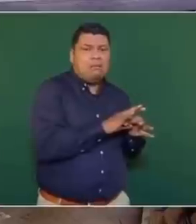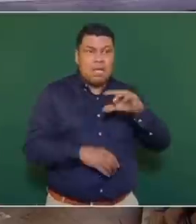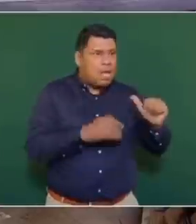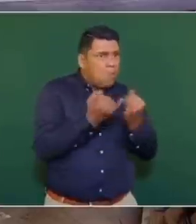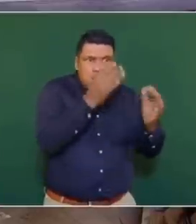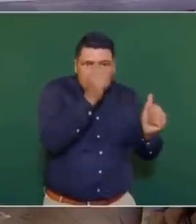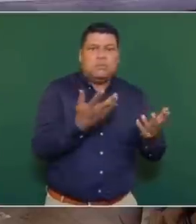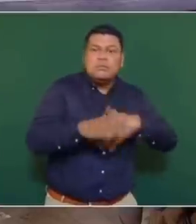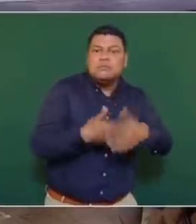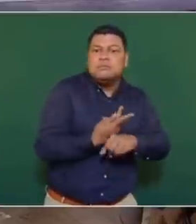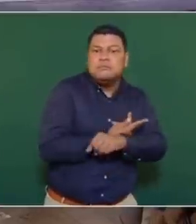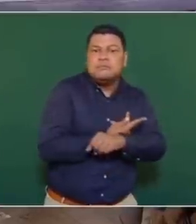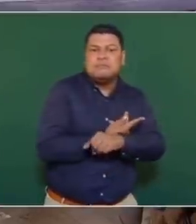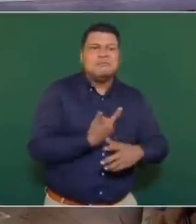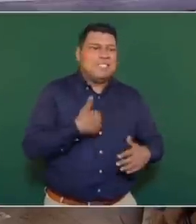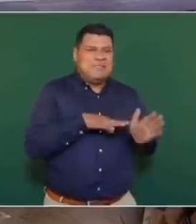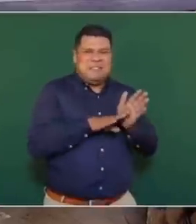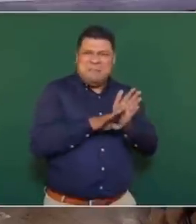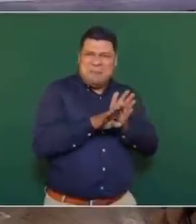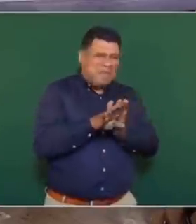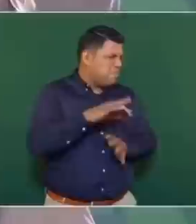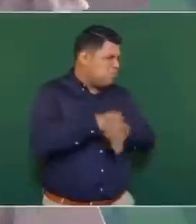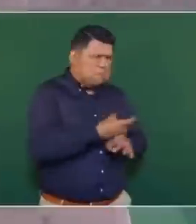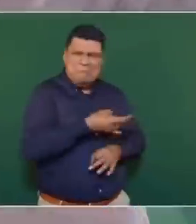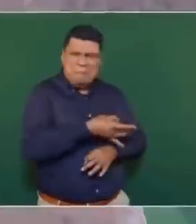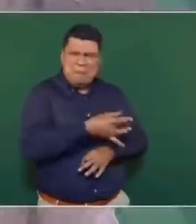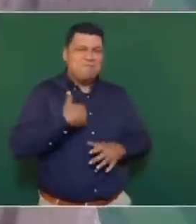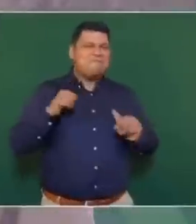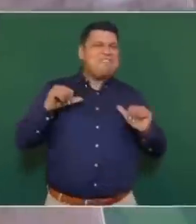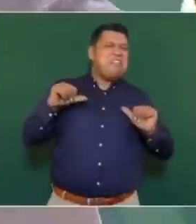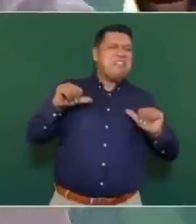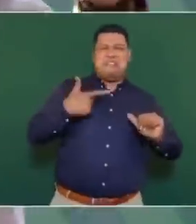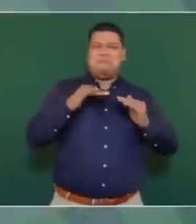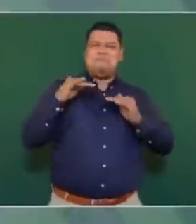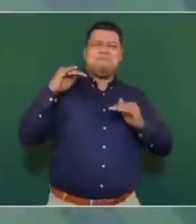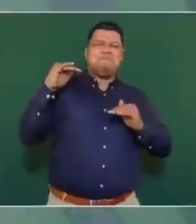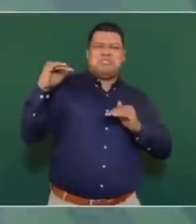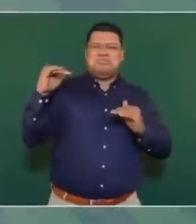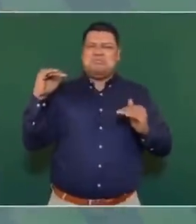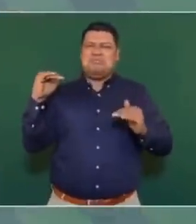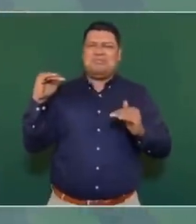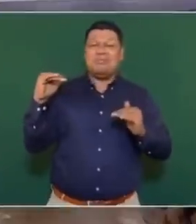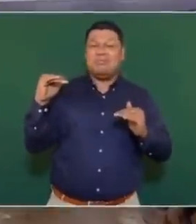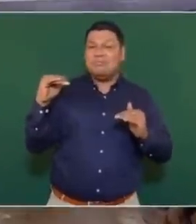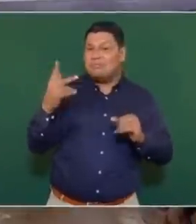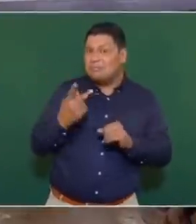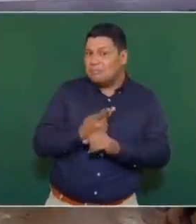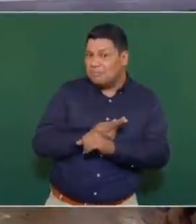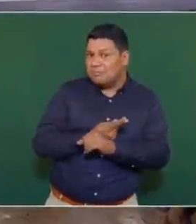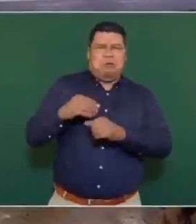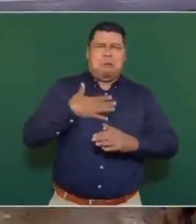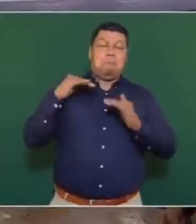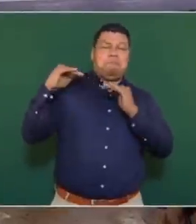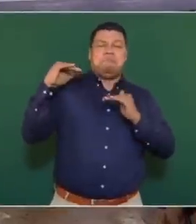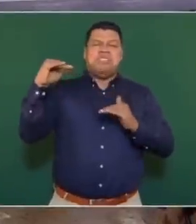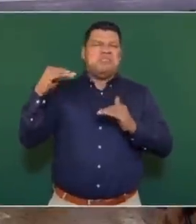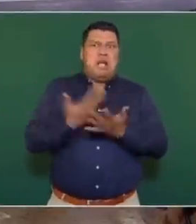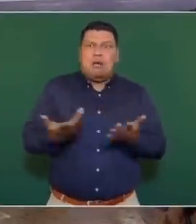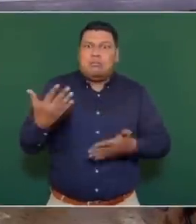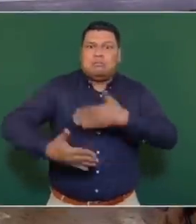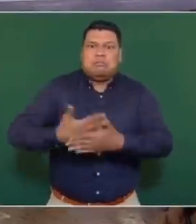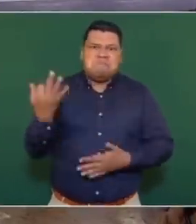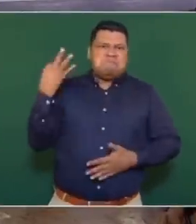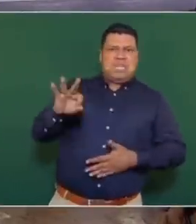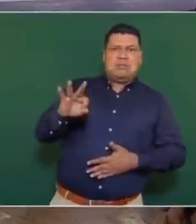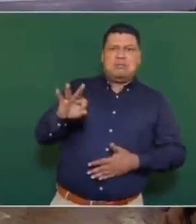Con Peña. Y luego, ya que había vencido a todos, que estaba allá arriba y se sentía, este, todopoderoso, traiciona